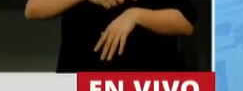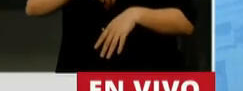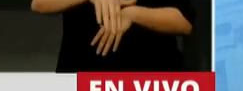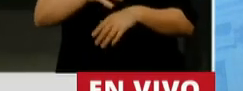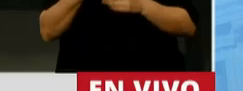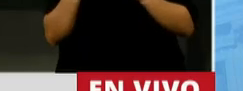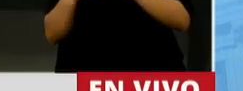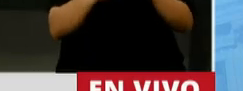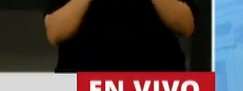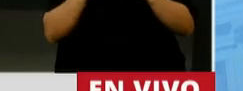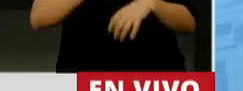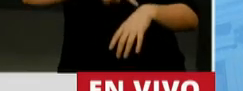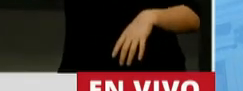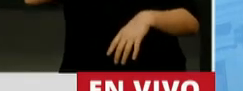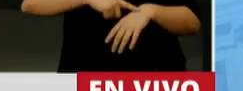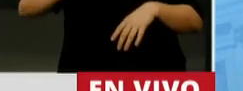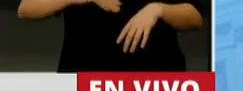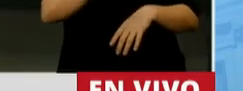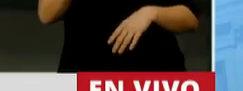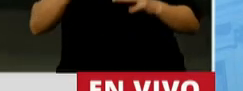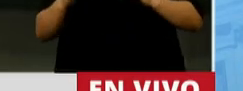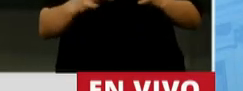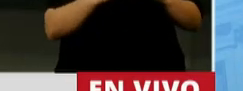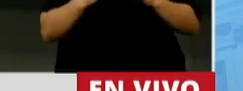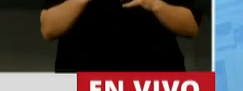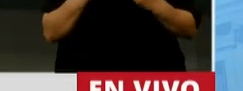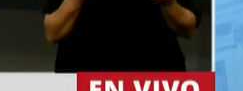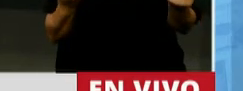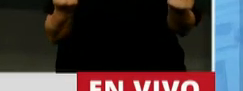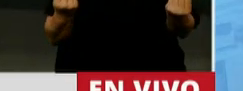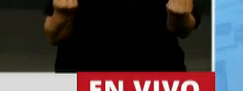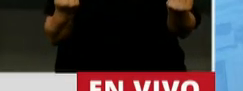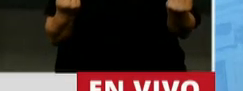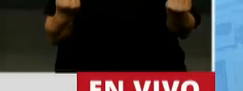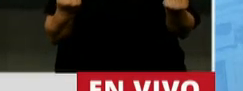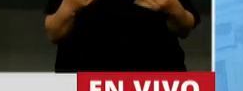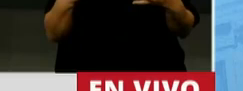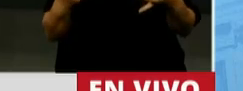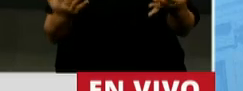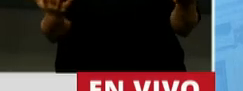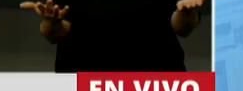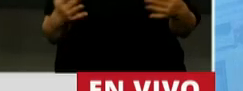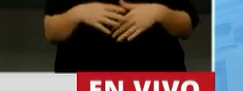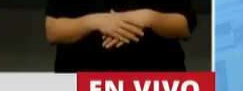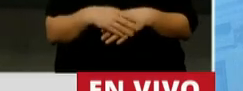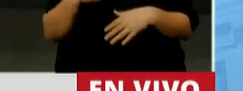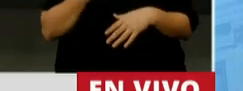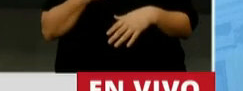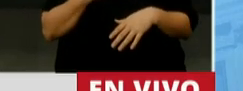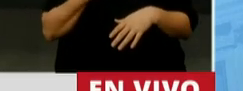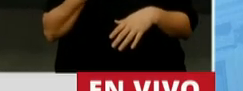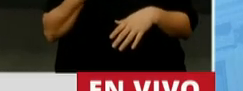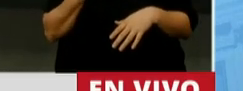discusión y sabe, presidente, que he discutido,